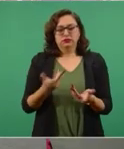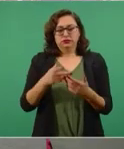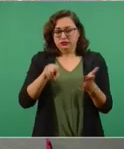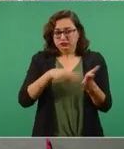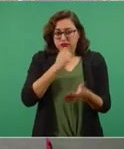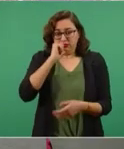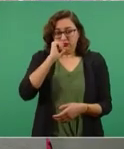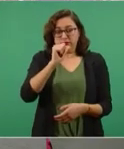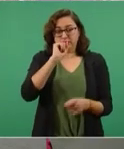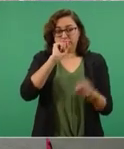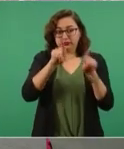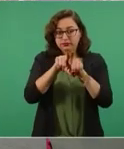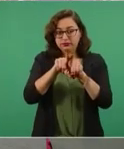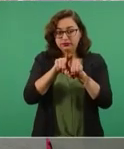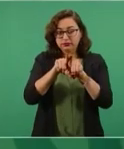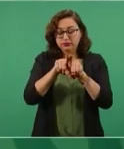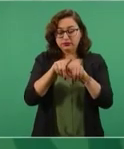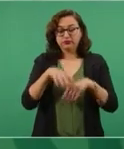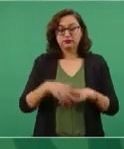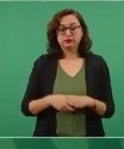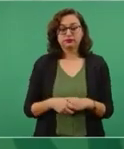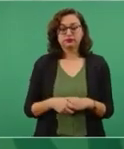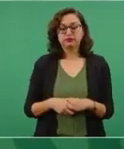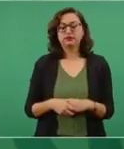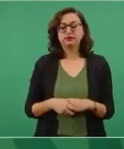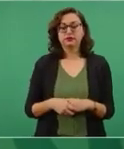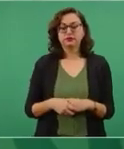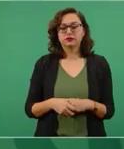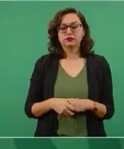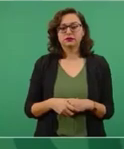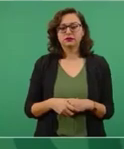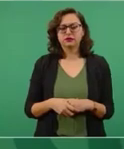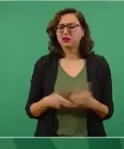No va a haber reelección, sí, eso es también lo que les preocupa.